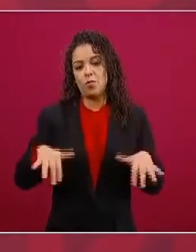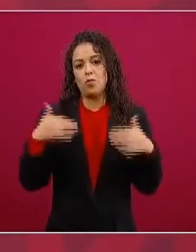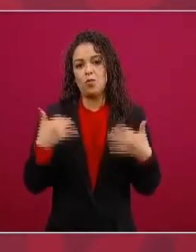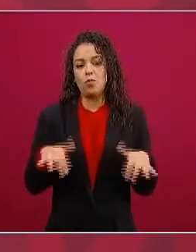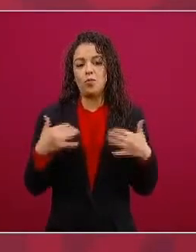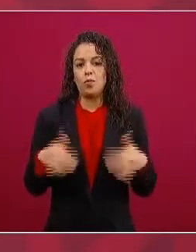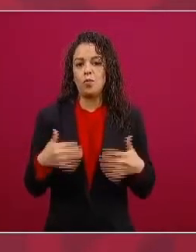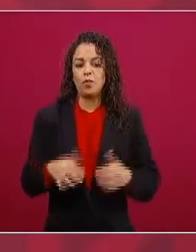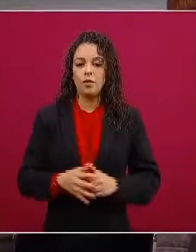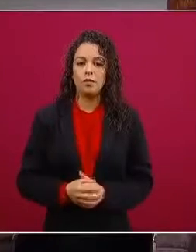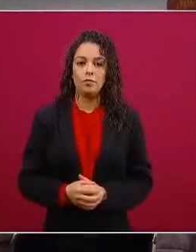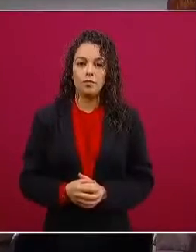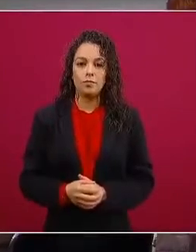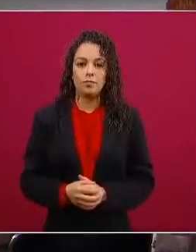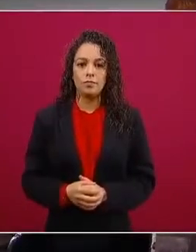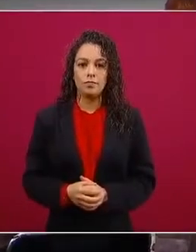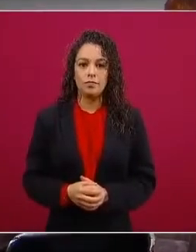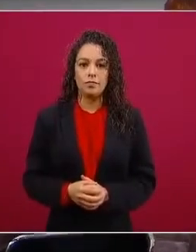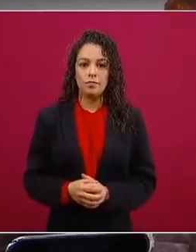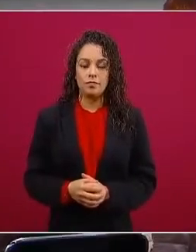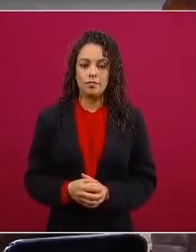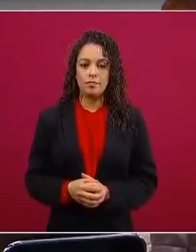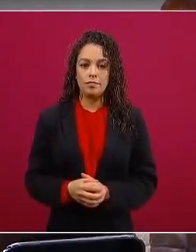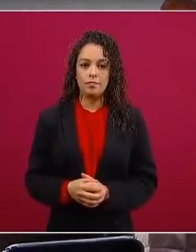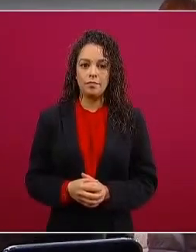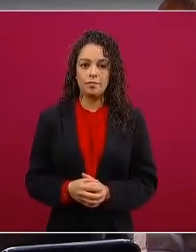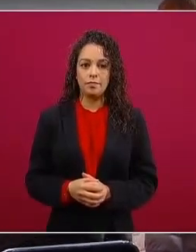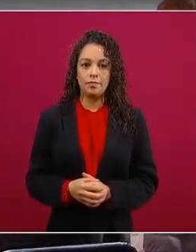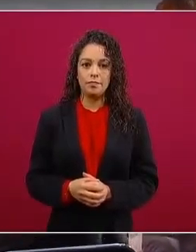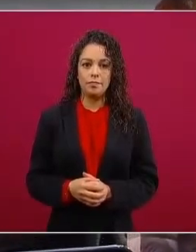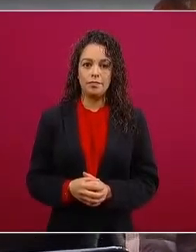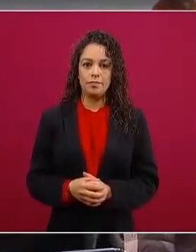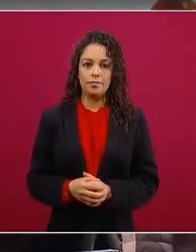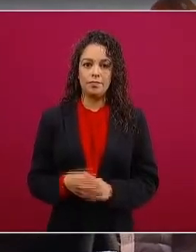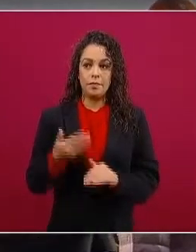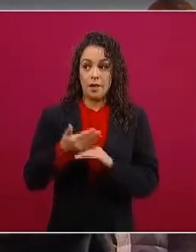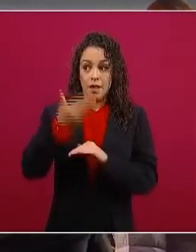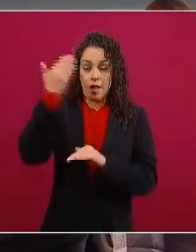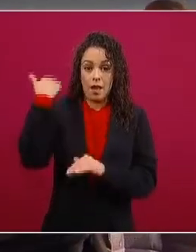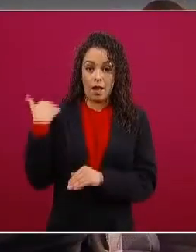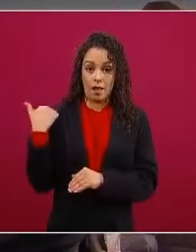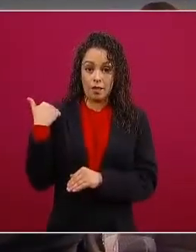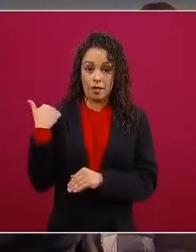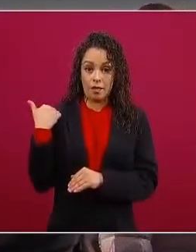en un sexenio acusado de proteger